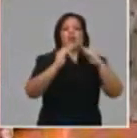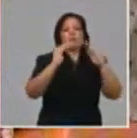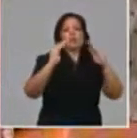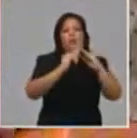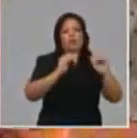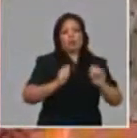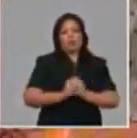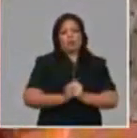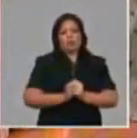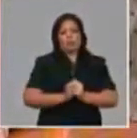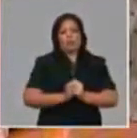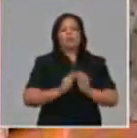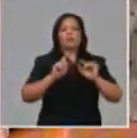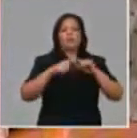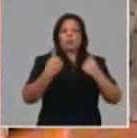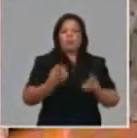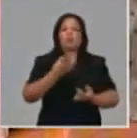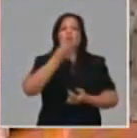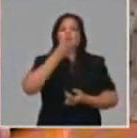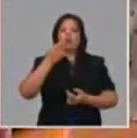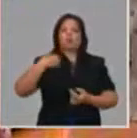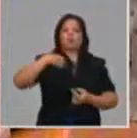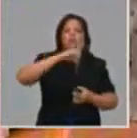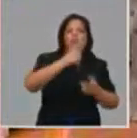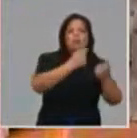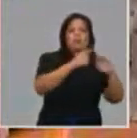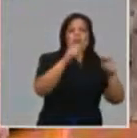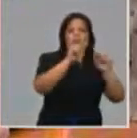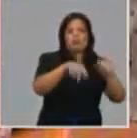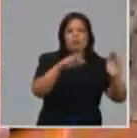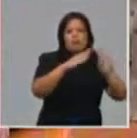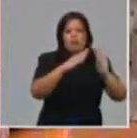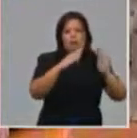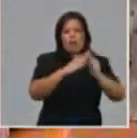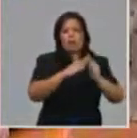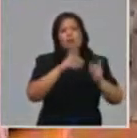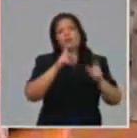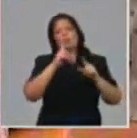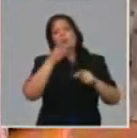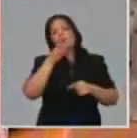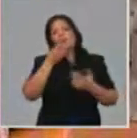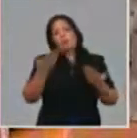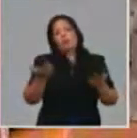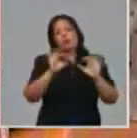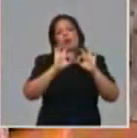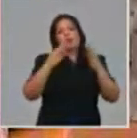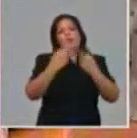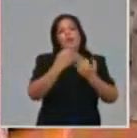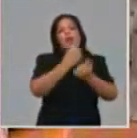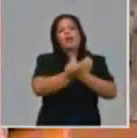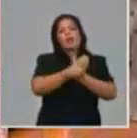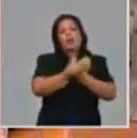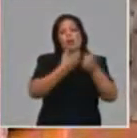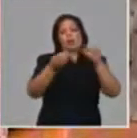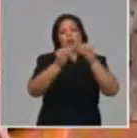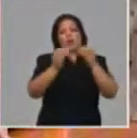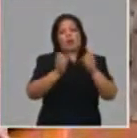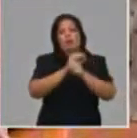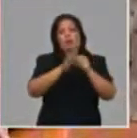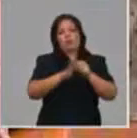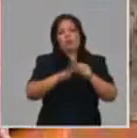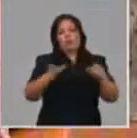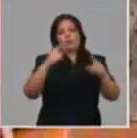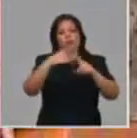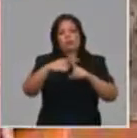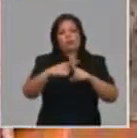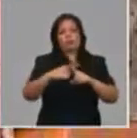cuando se mantienen más personas vulnerables o con riesgo contra la enfermedad. En las actividades nuestras se mantiene como una